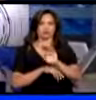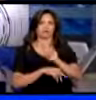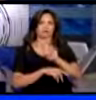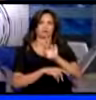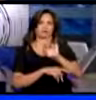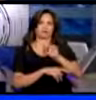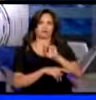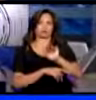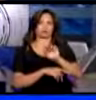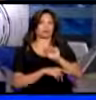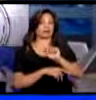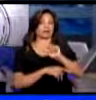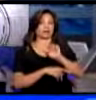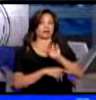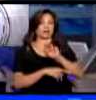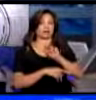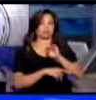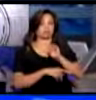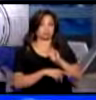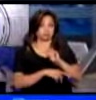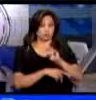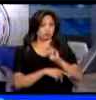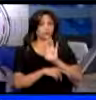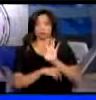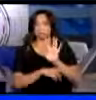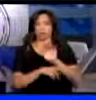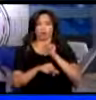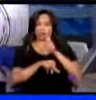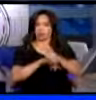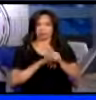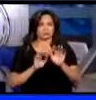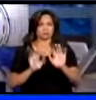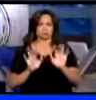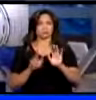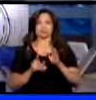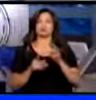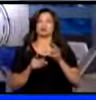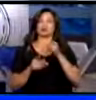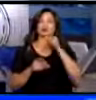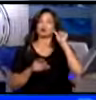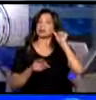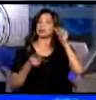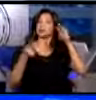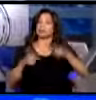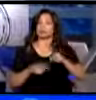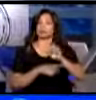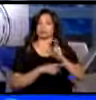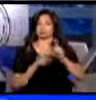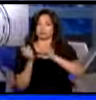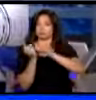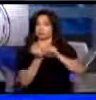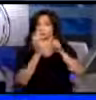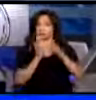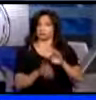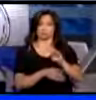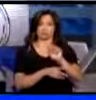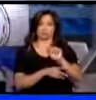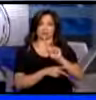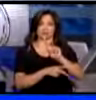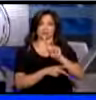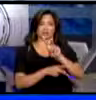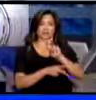de lo ocurrido ayer en el bar Dial ubicado en la avenida Venezuela, donde resultaron heridos el ex pelotero David Ortiz y el